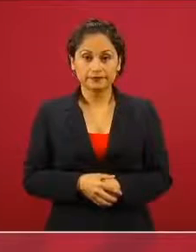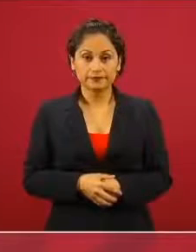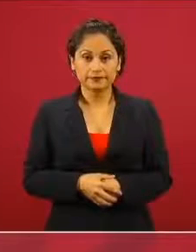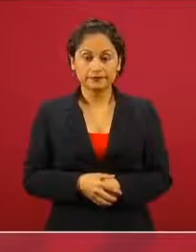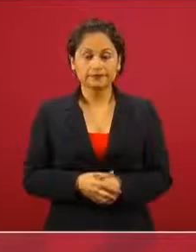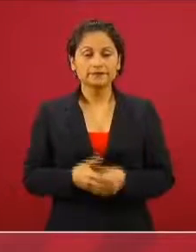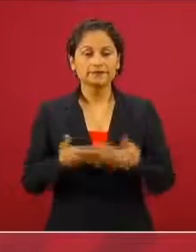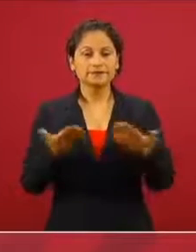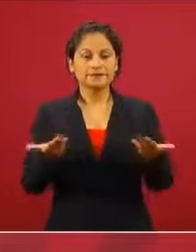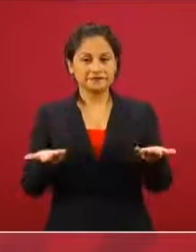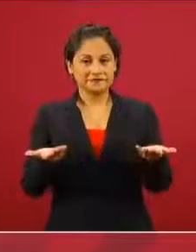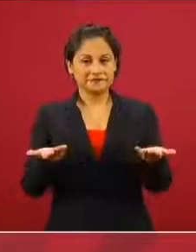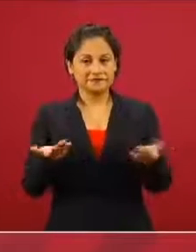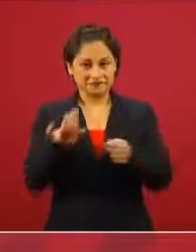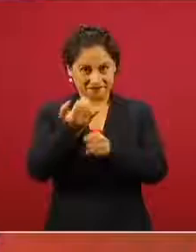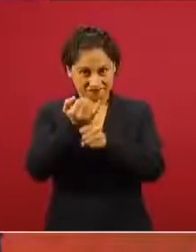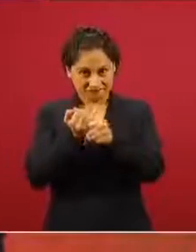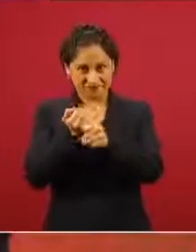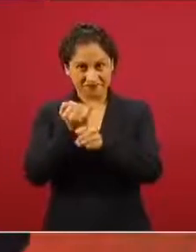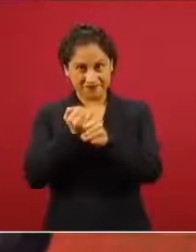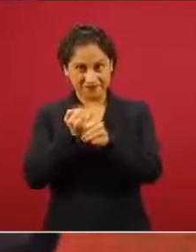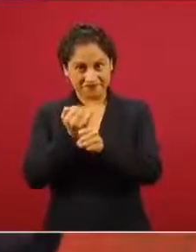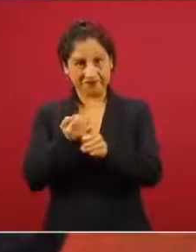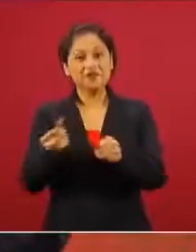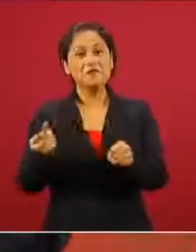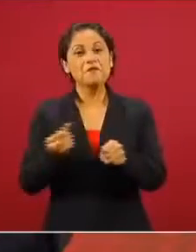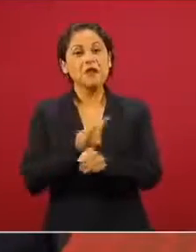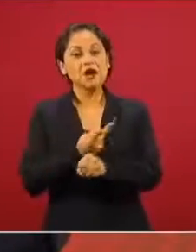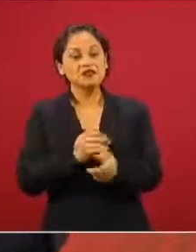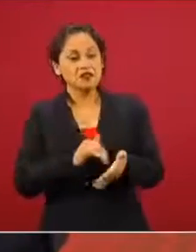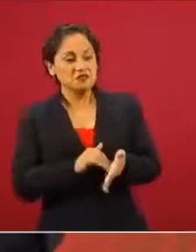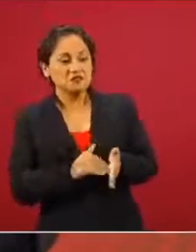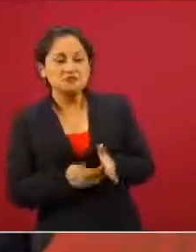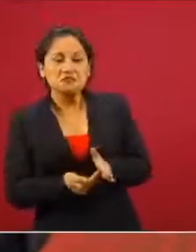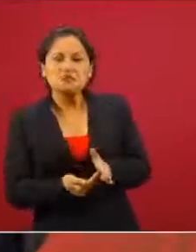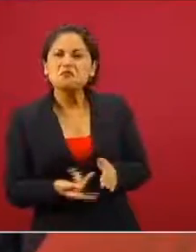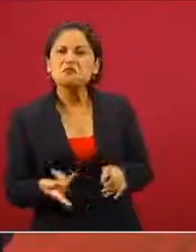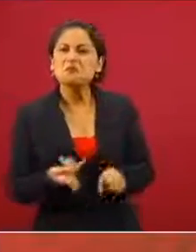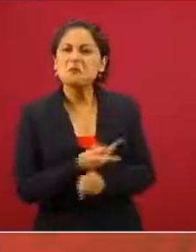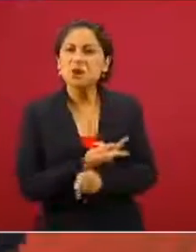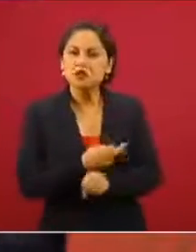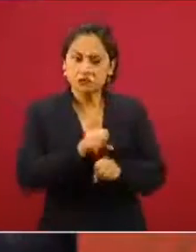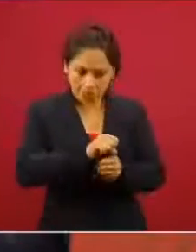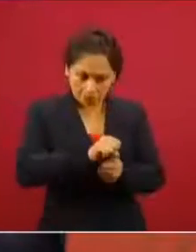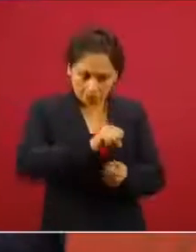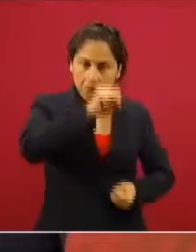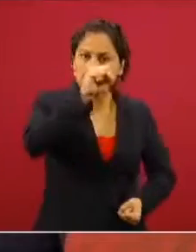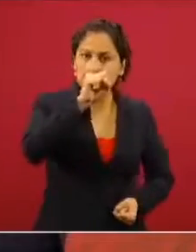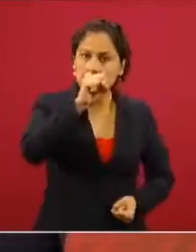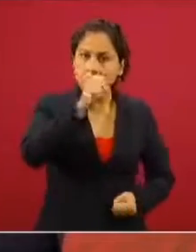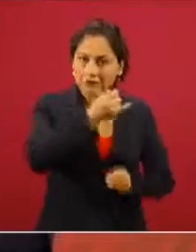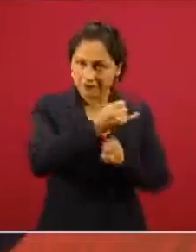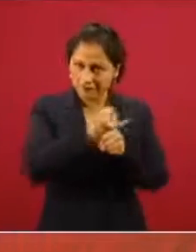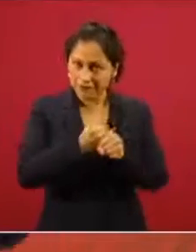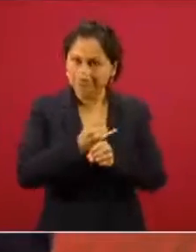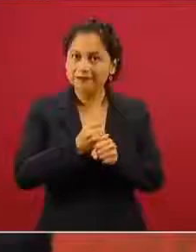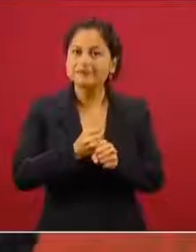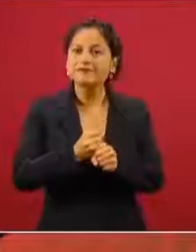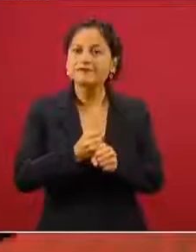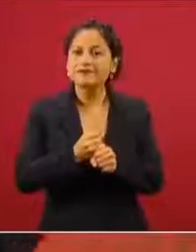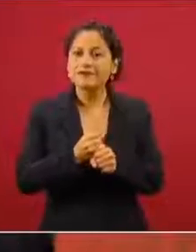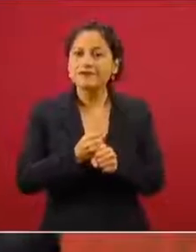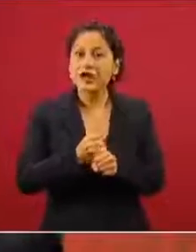cómo estaba ahí el enjuague, pero además en qué